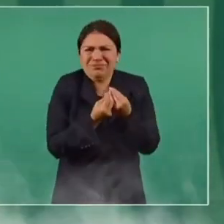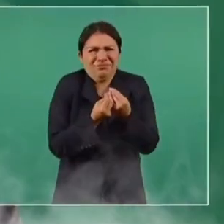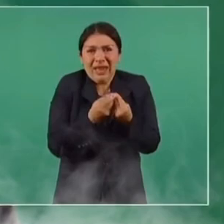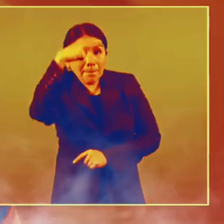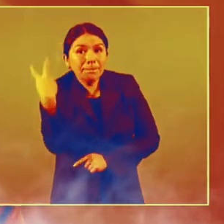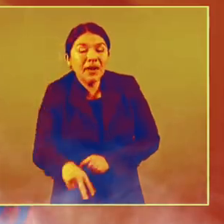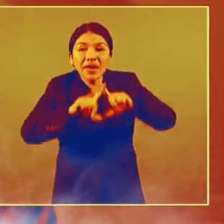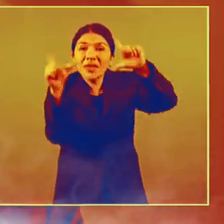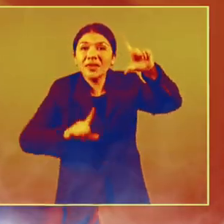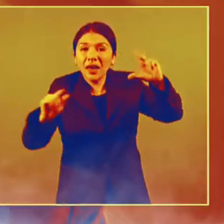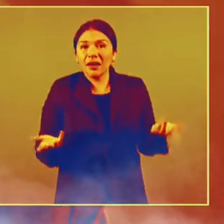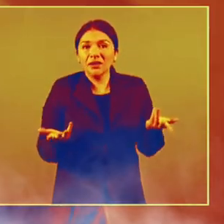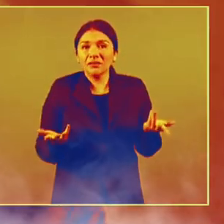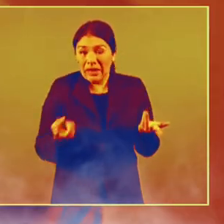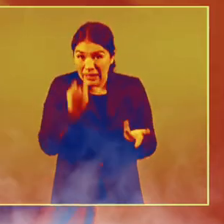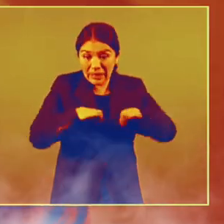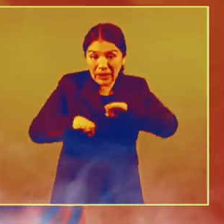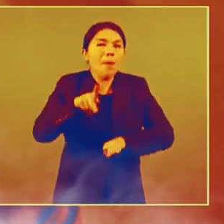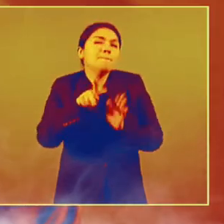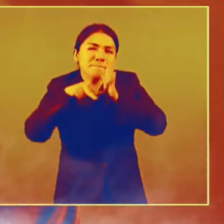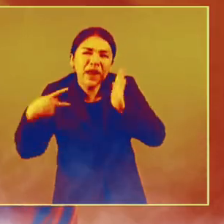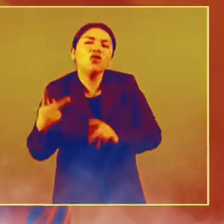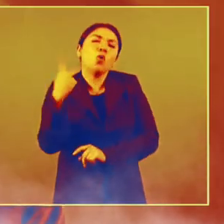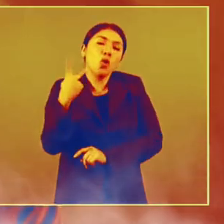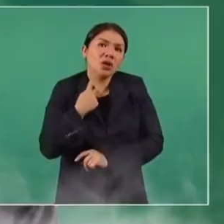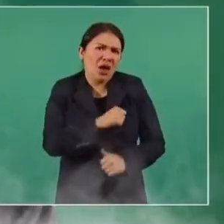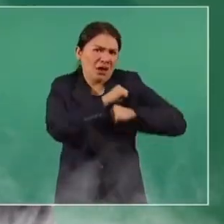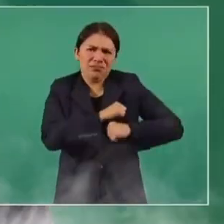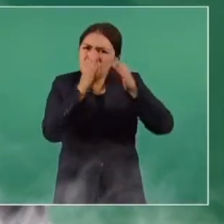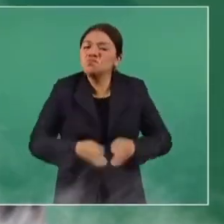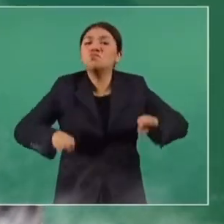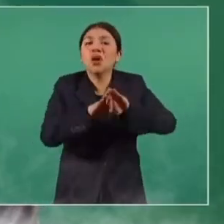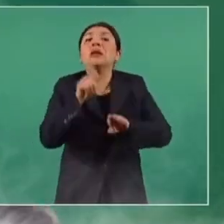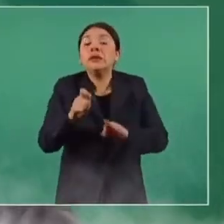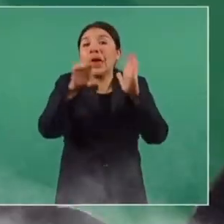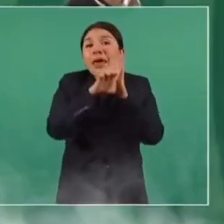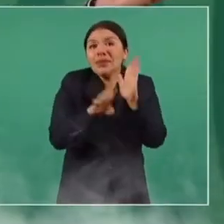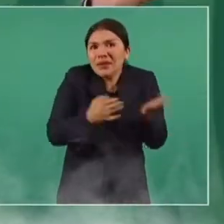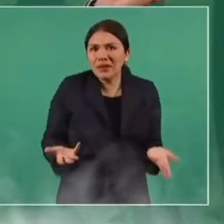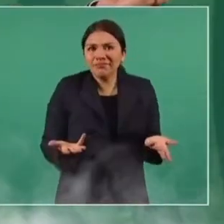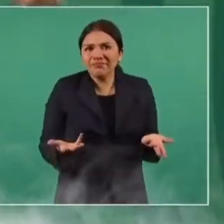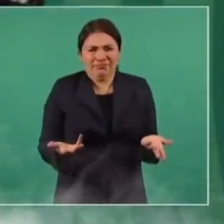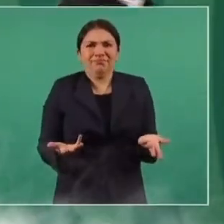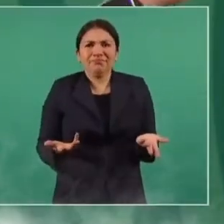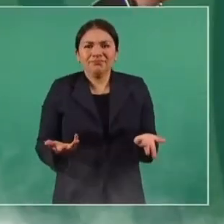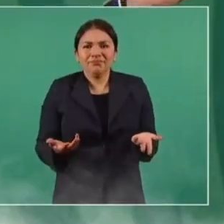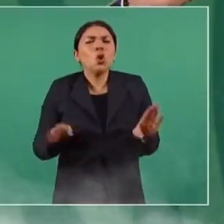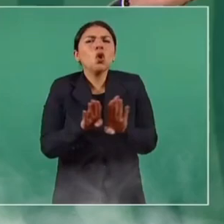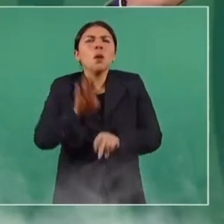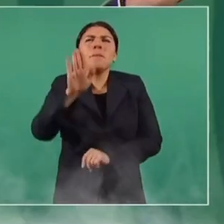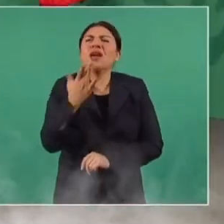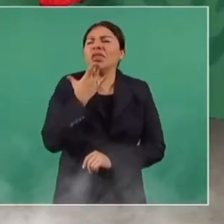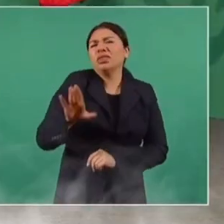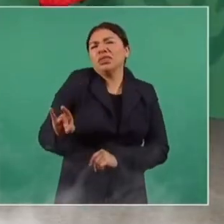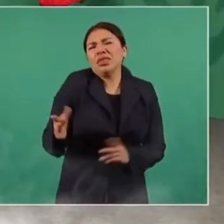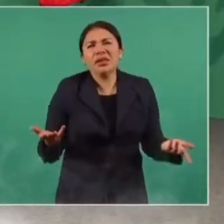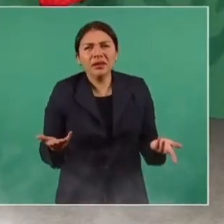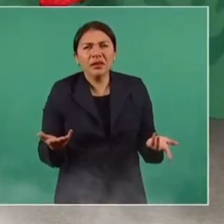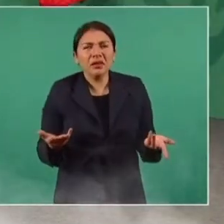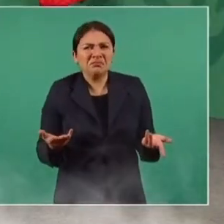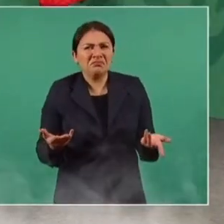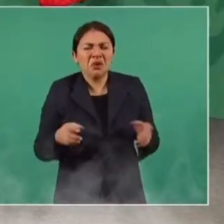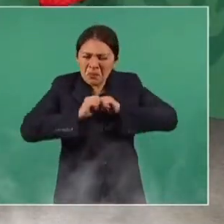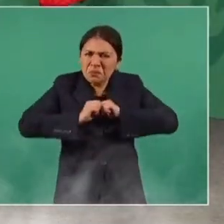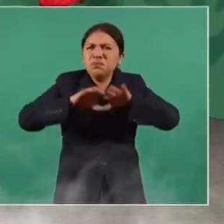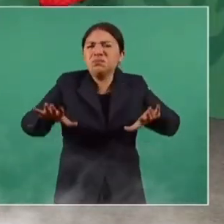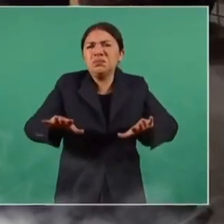pueblo. Periodismo y la política son imperativos éticos. ¿Cómo? Así, a la ligera, se